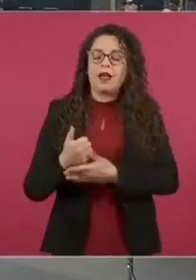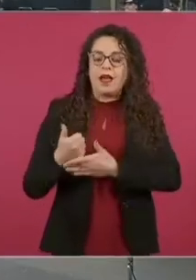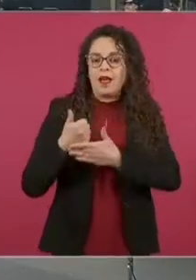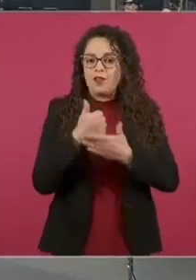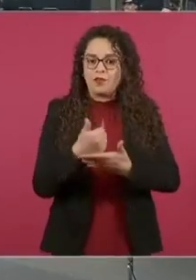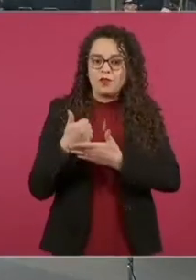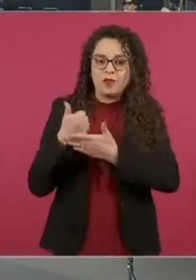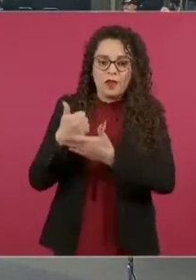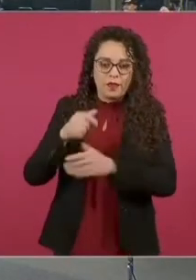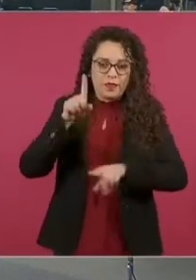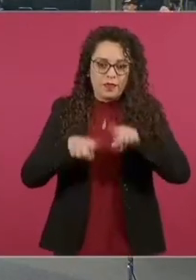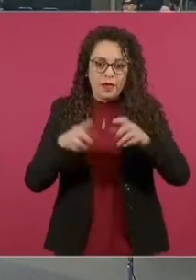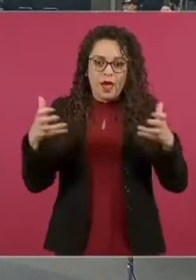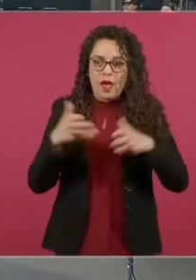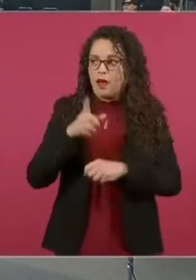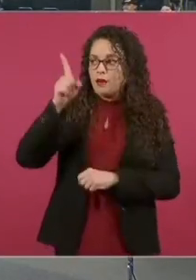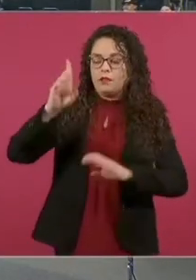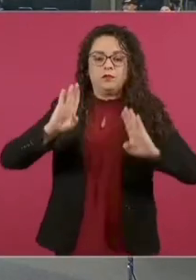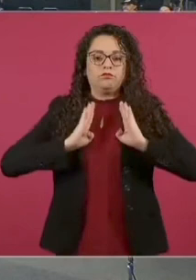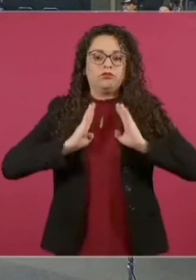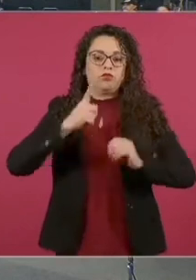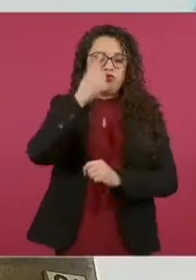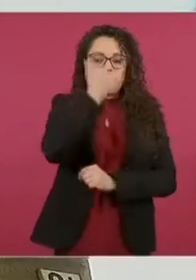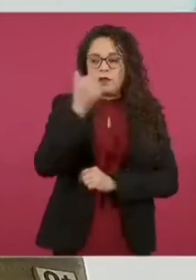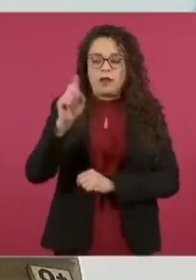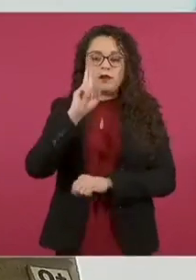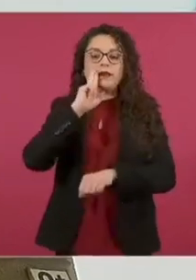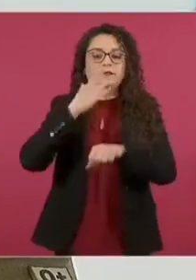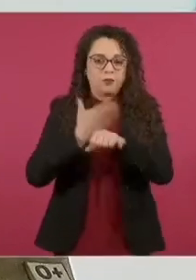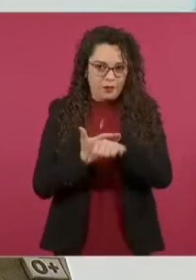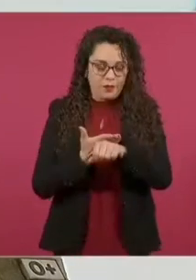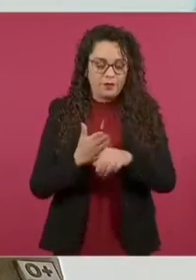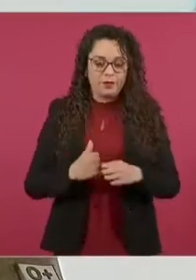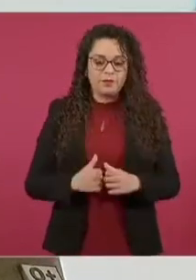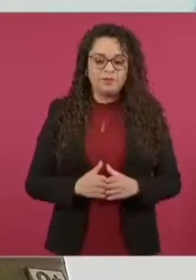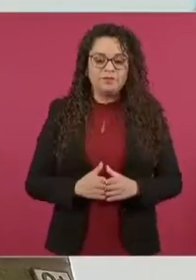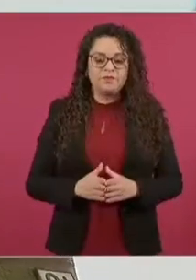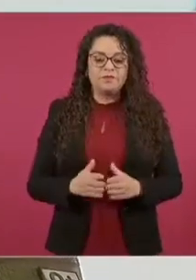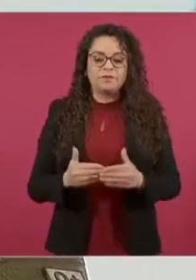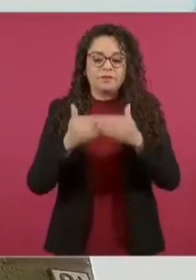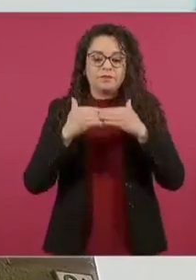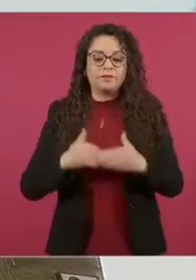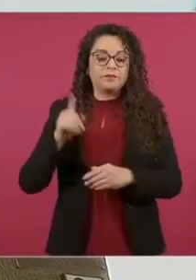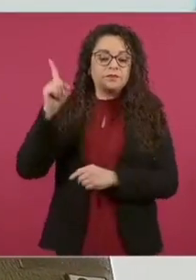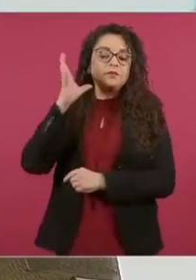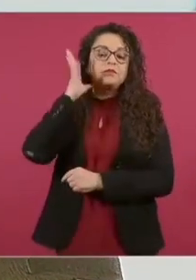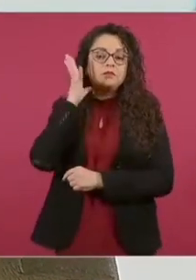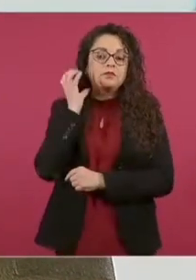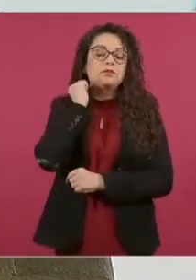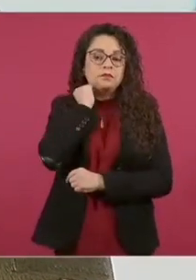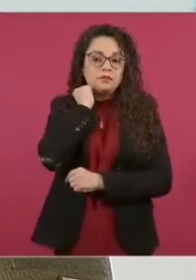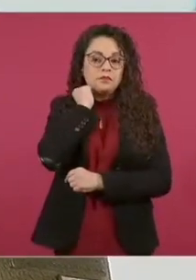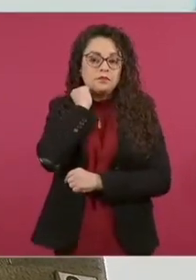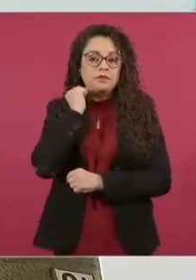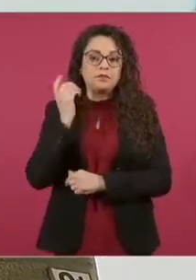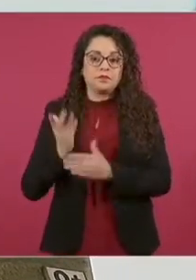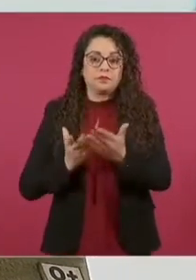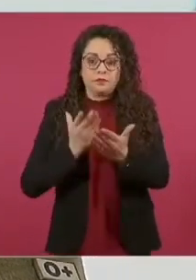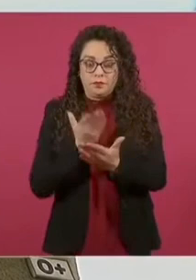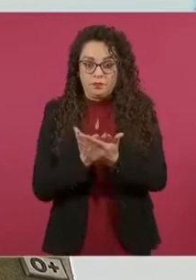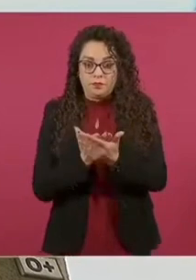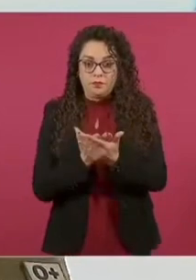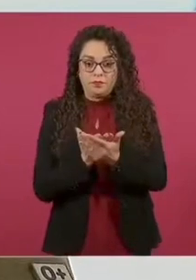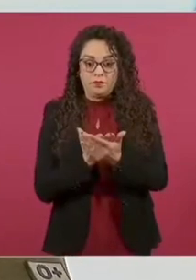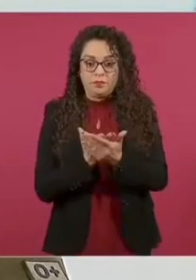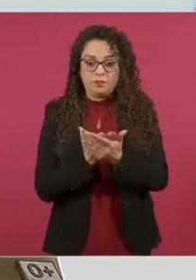realicen las Fuerzas Armadas o lo que tenga de responsabilidad las Fuerzas Armadas. También el Senado en este proyecto se está estableciendo